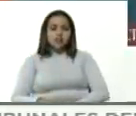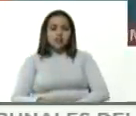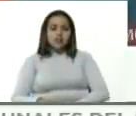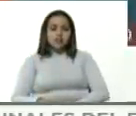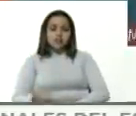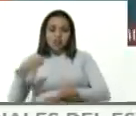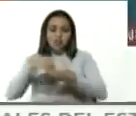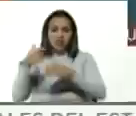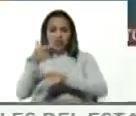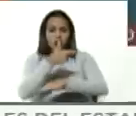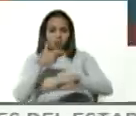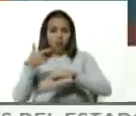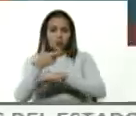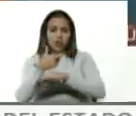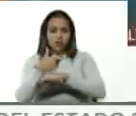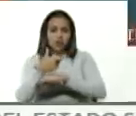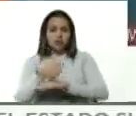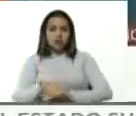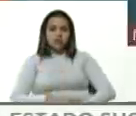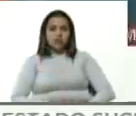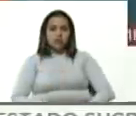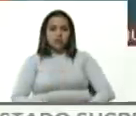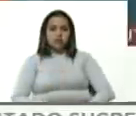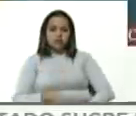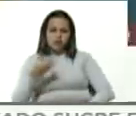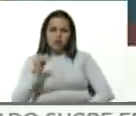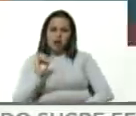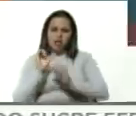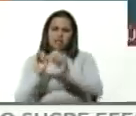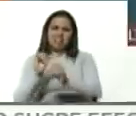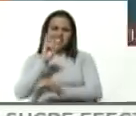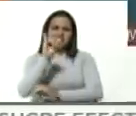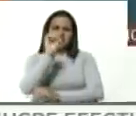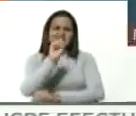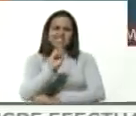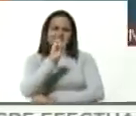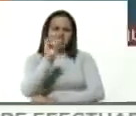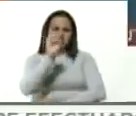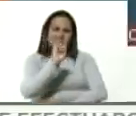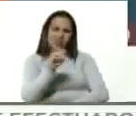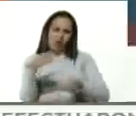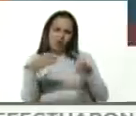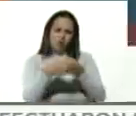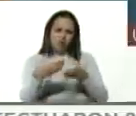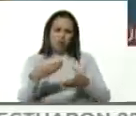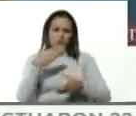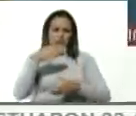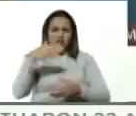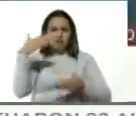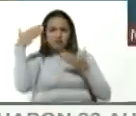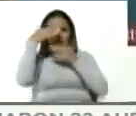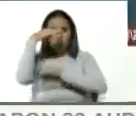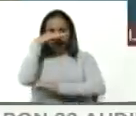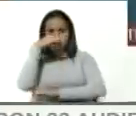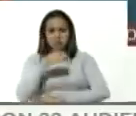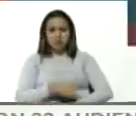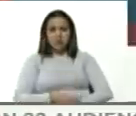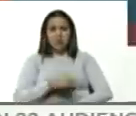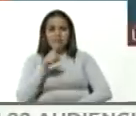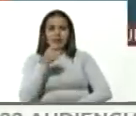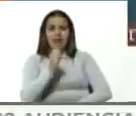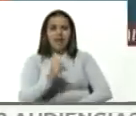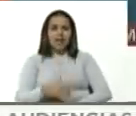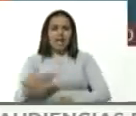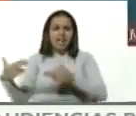del Líbano pero que está ISIS y que está lo otro y que ahora califican a la